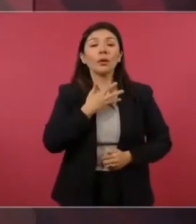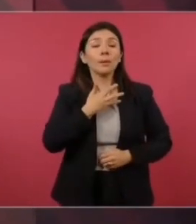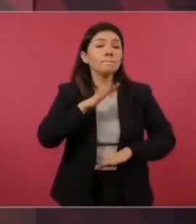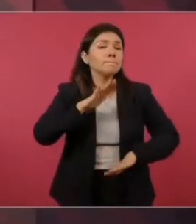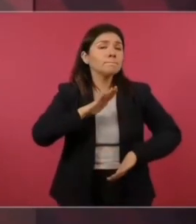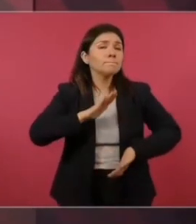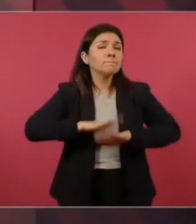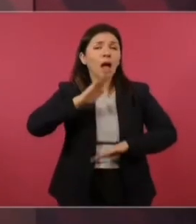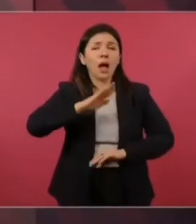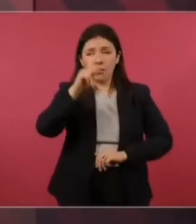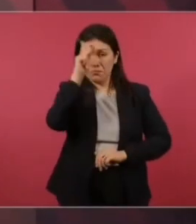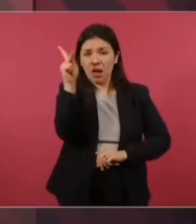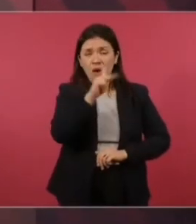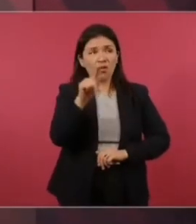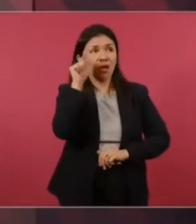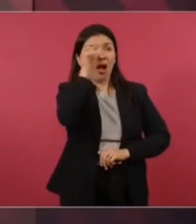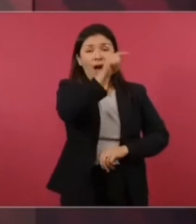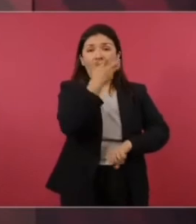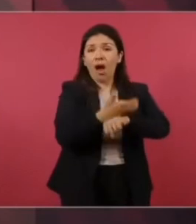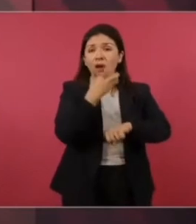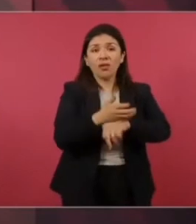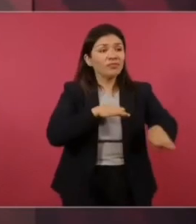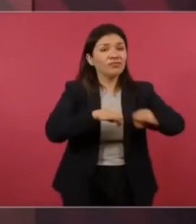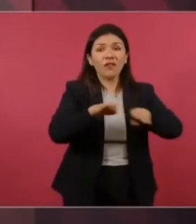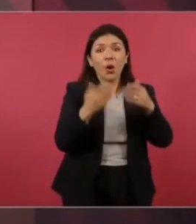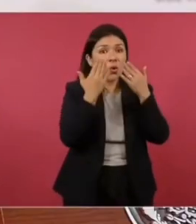en Estados Unidos que en México.